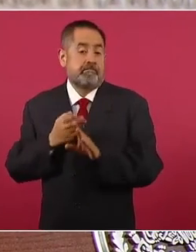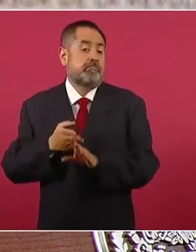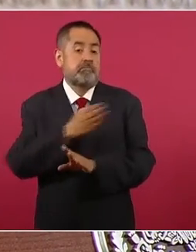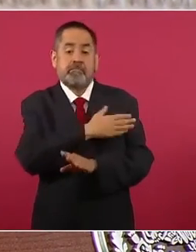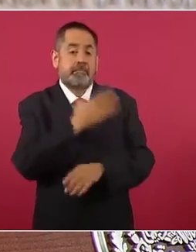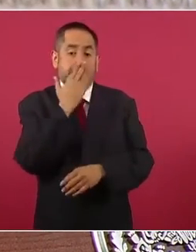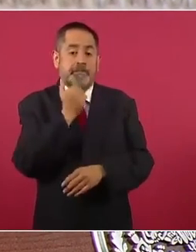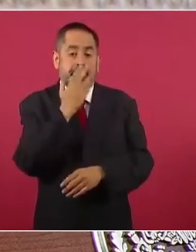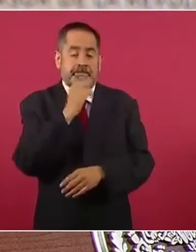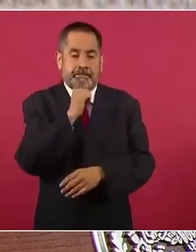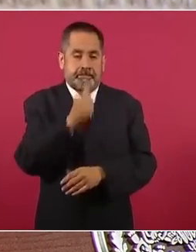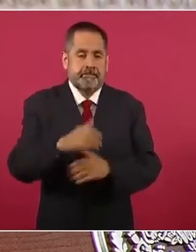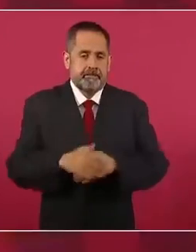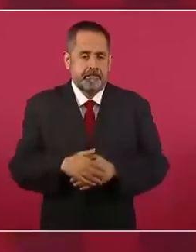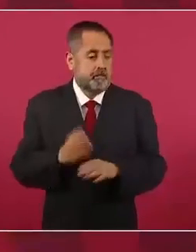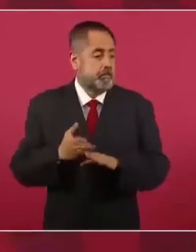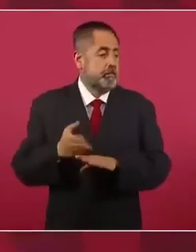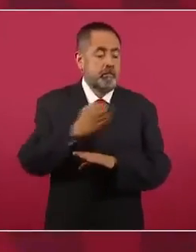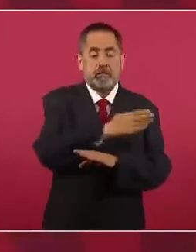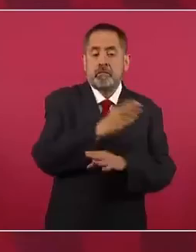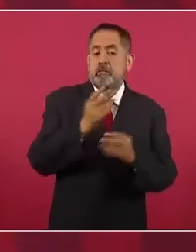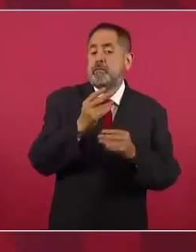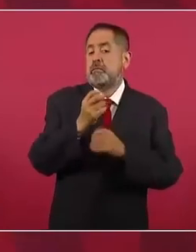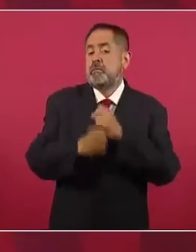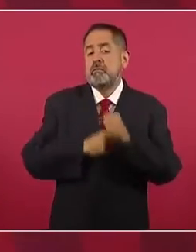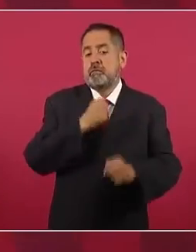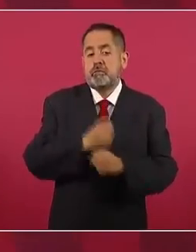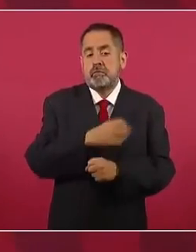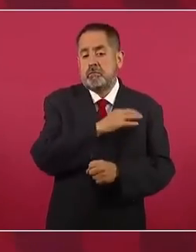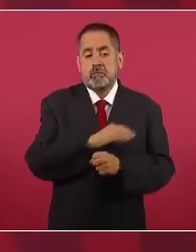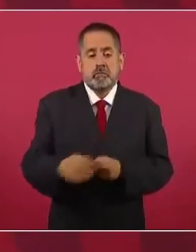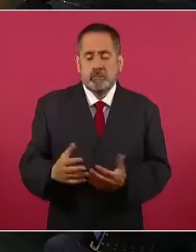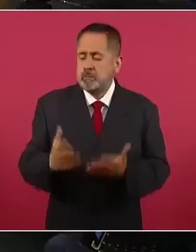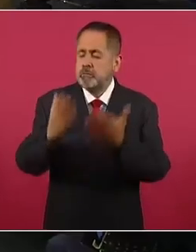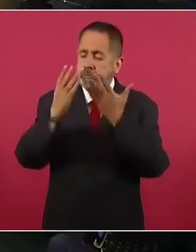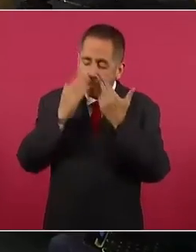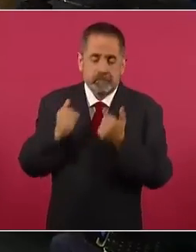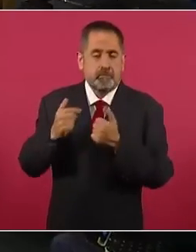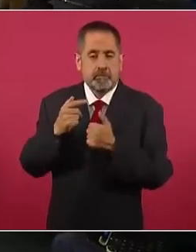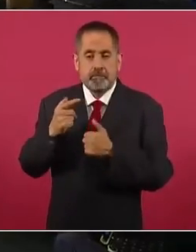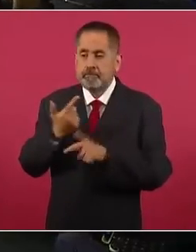Lo que predominó por siglos fue la antidemocracia.